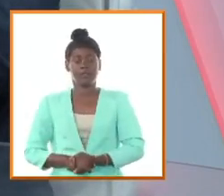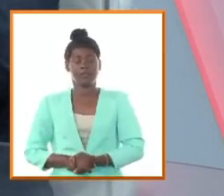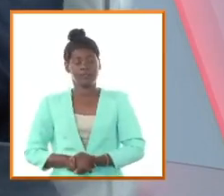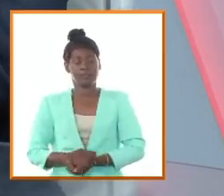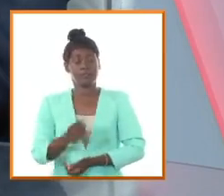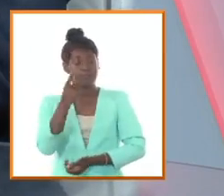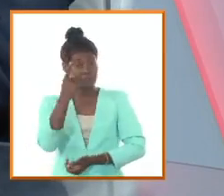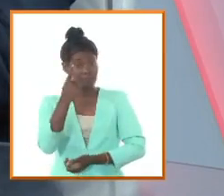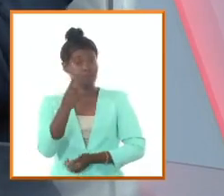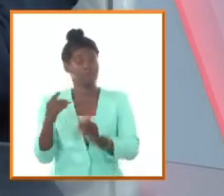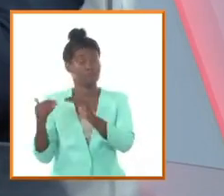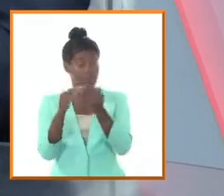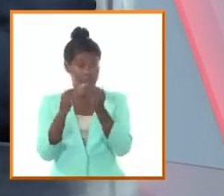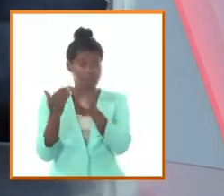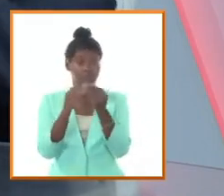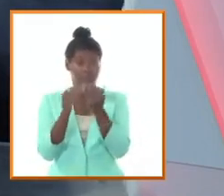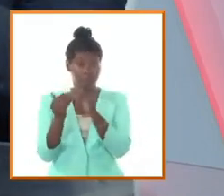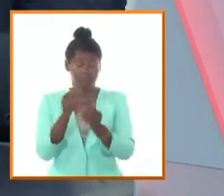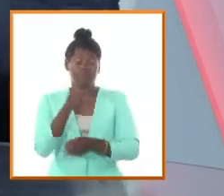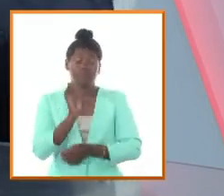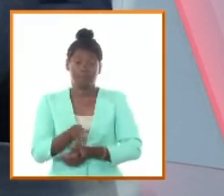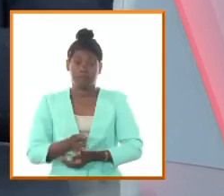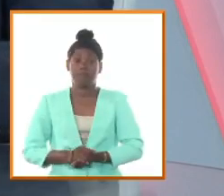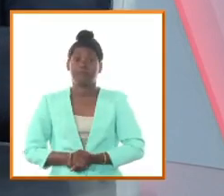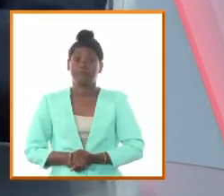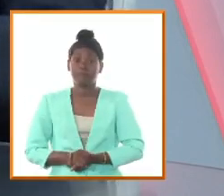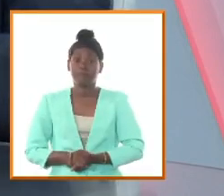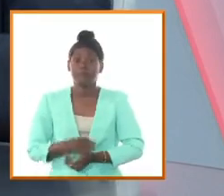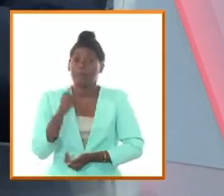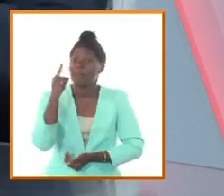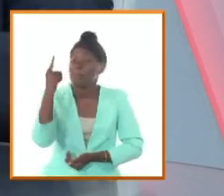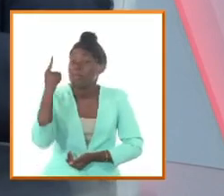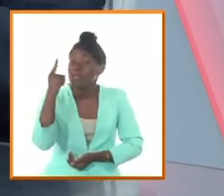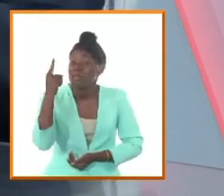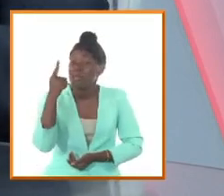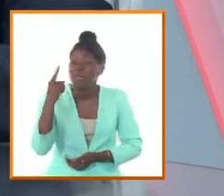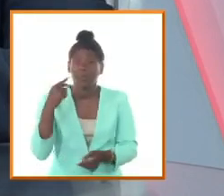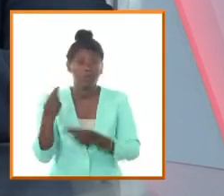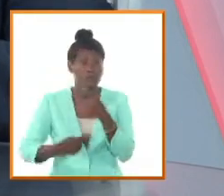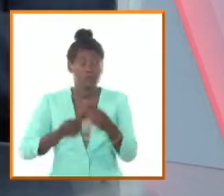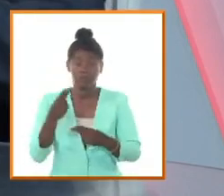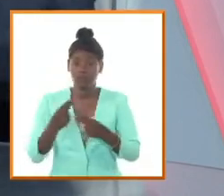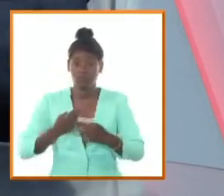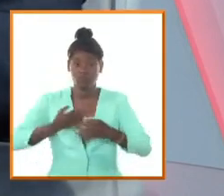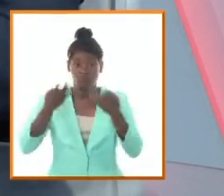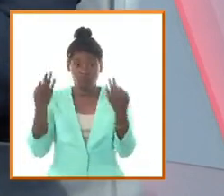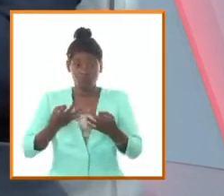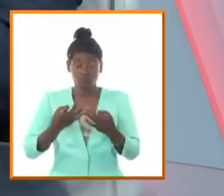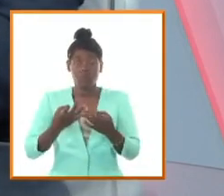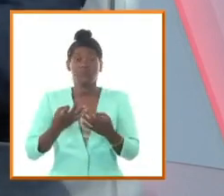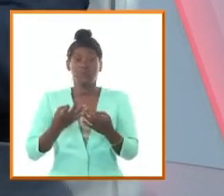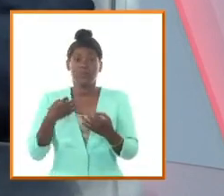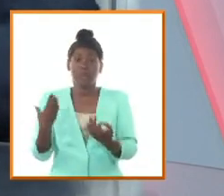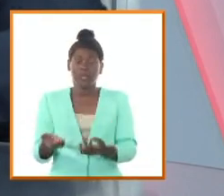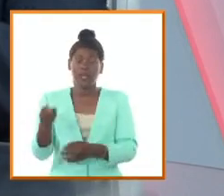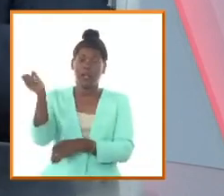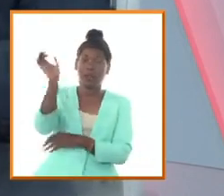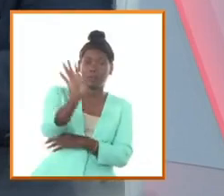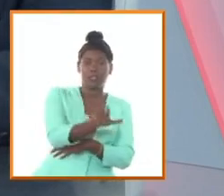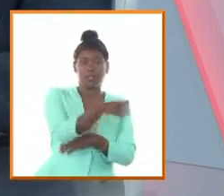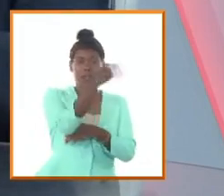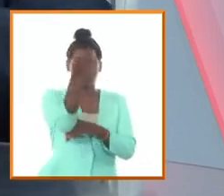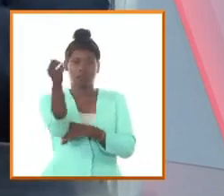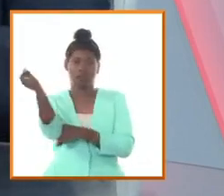a Césped que ya tenía la suya fue decir que el primer acto jurídico era que la bandera de Césped